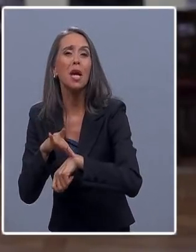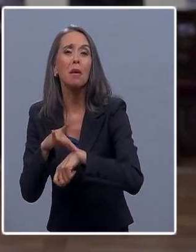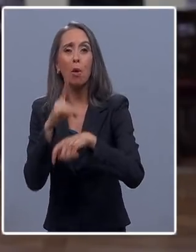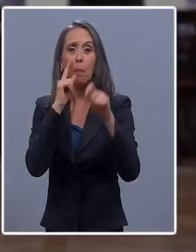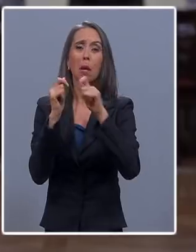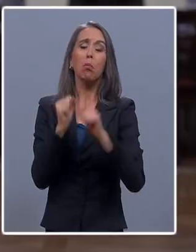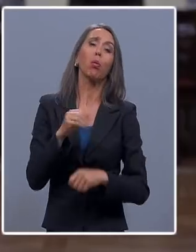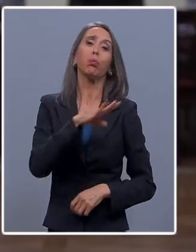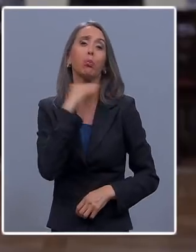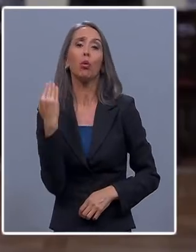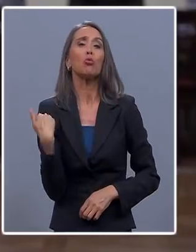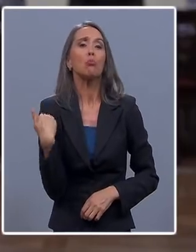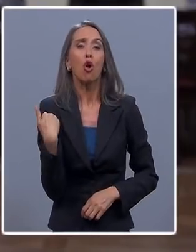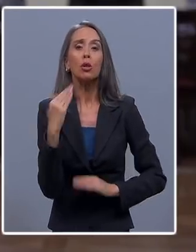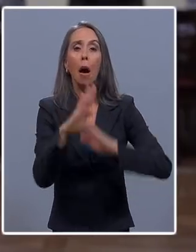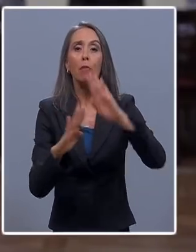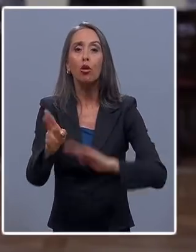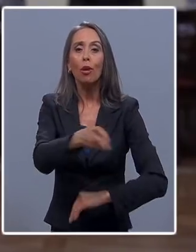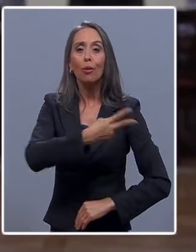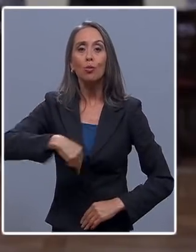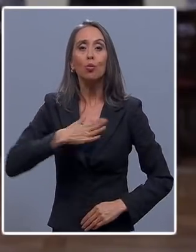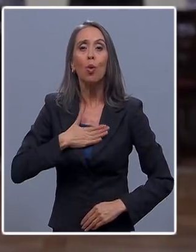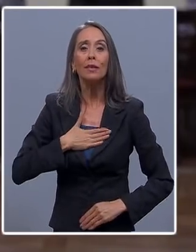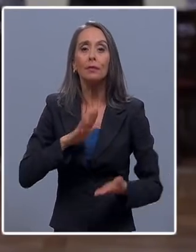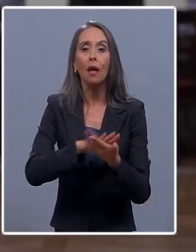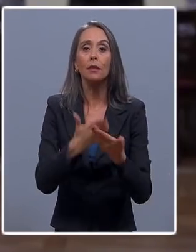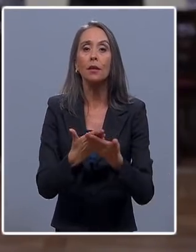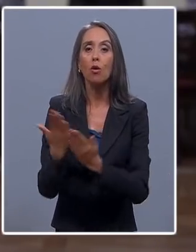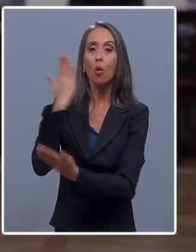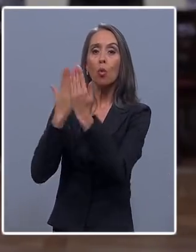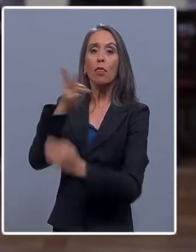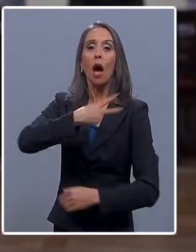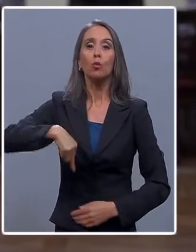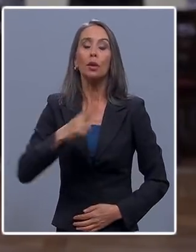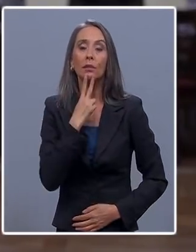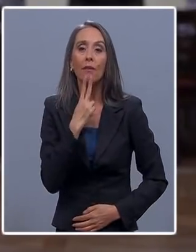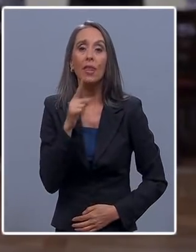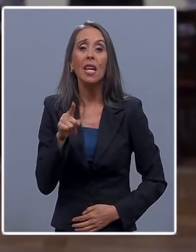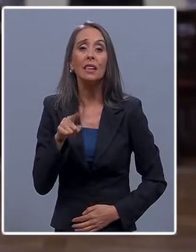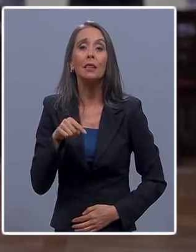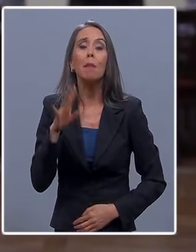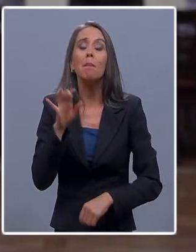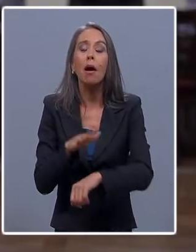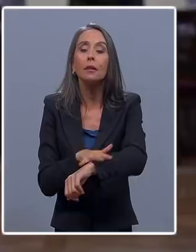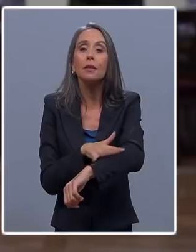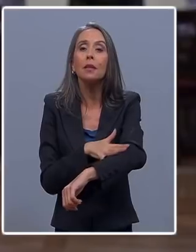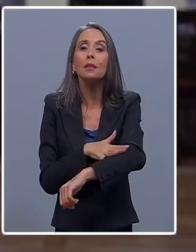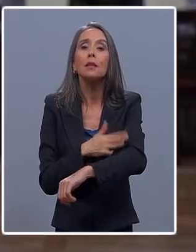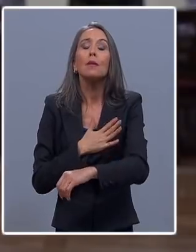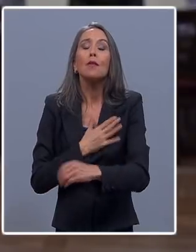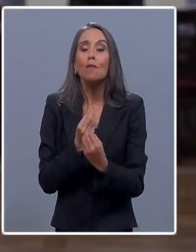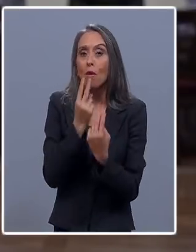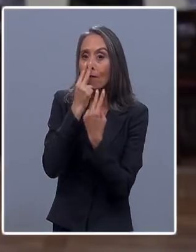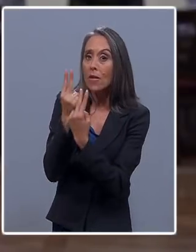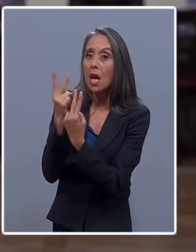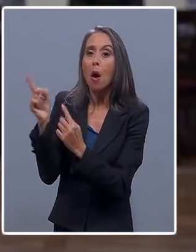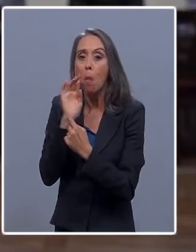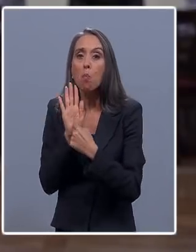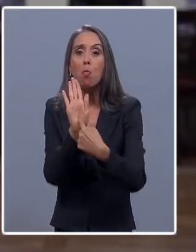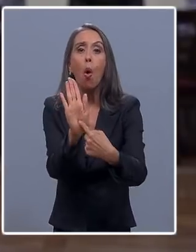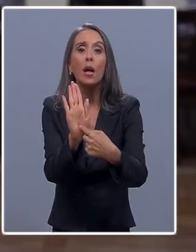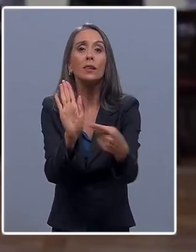propias vidas por proteger nuestra salud y nuestras vidas esa es la más sensible y noble expresión de amor